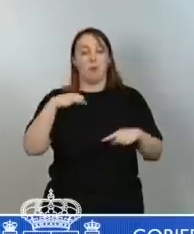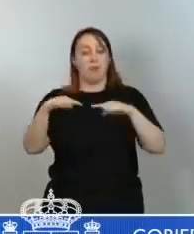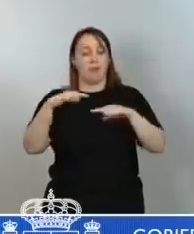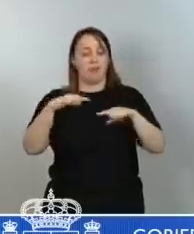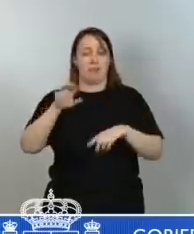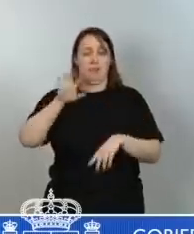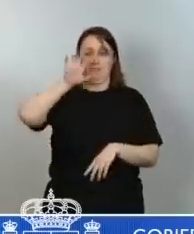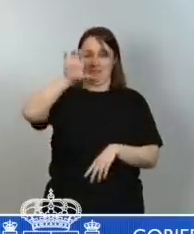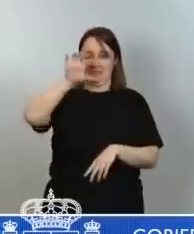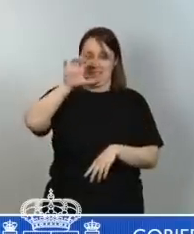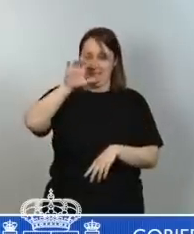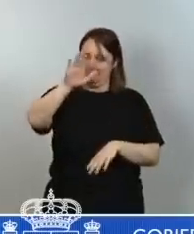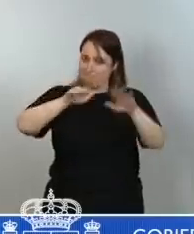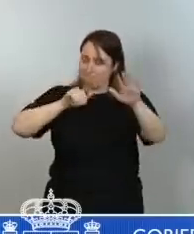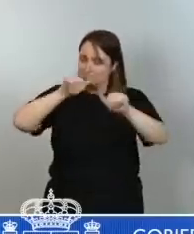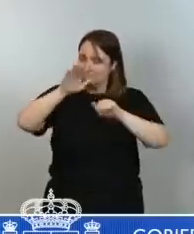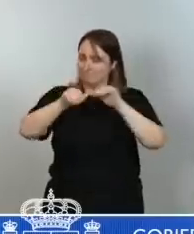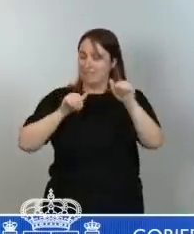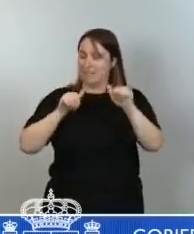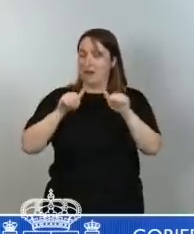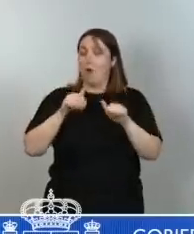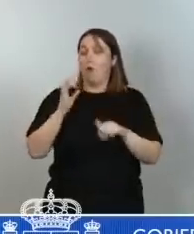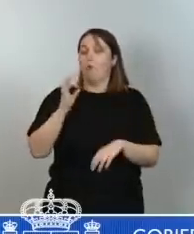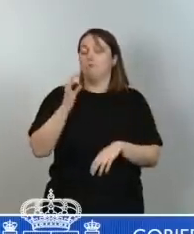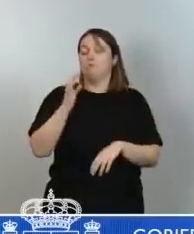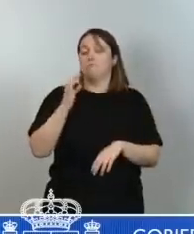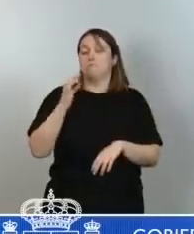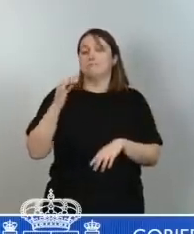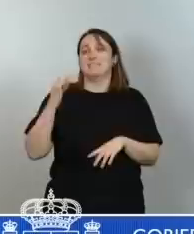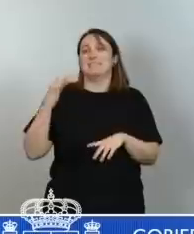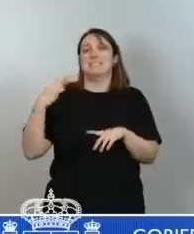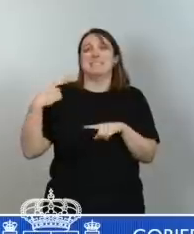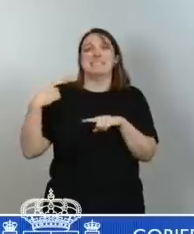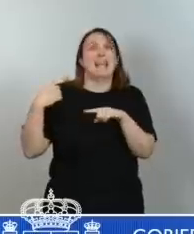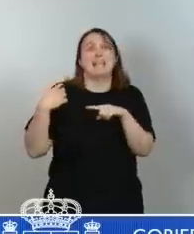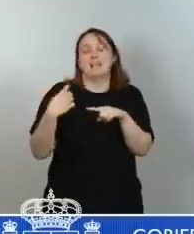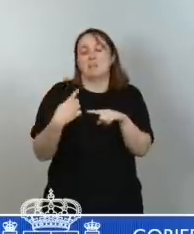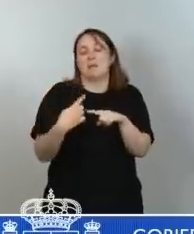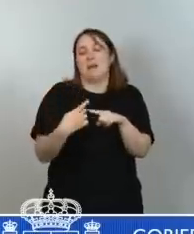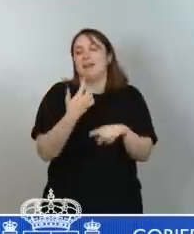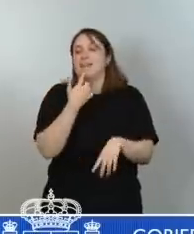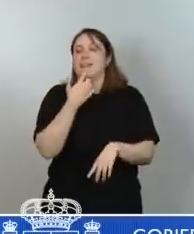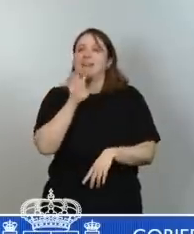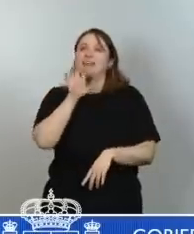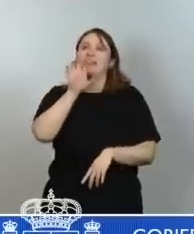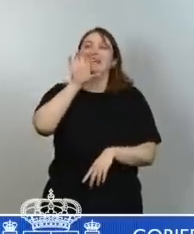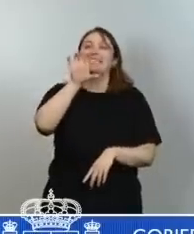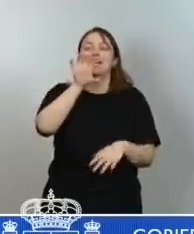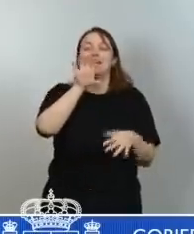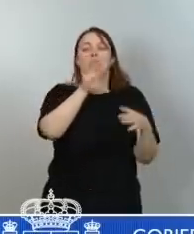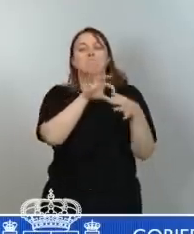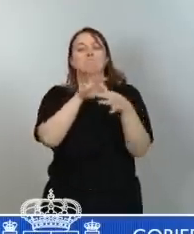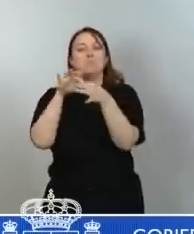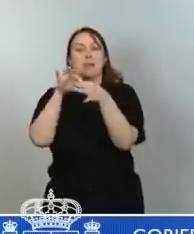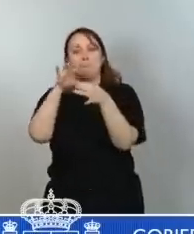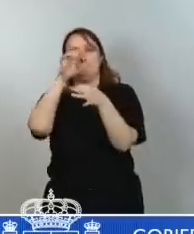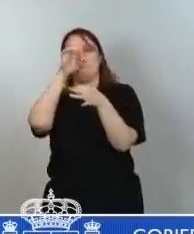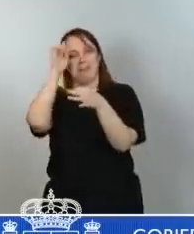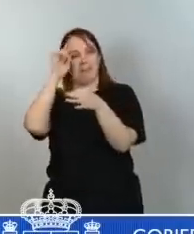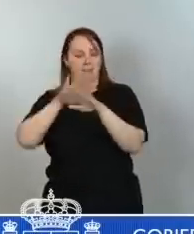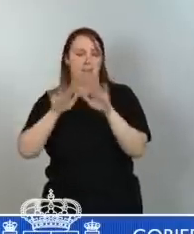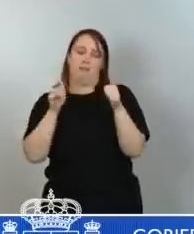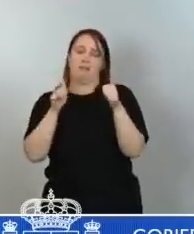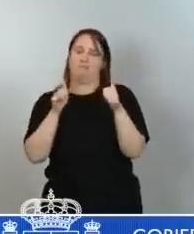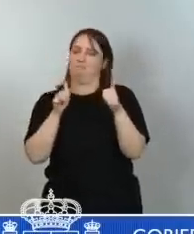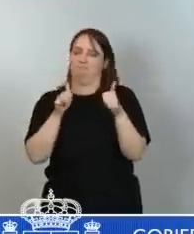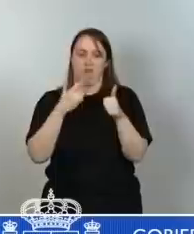tradicionalmente han sentido que el Estado era demasiado madrileño. Ese es un reto, y lo digo como madrileño,